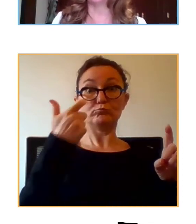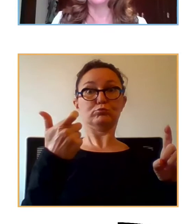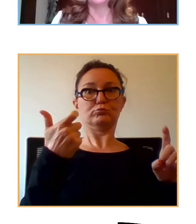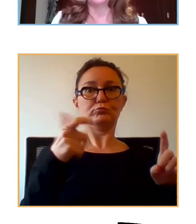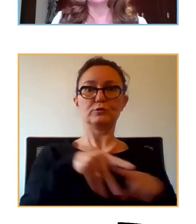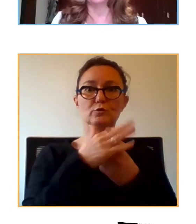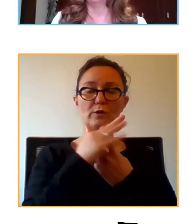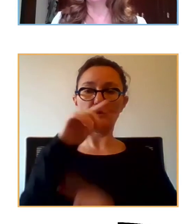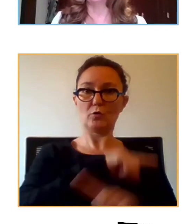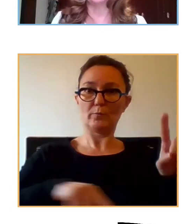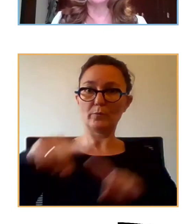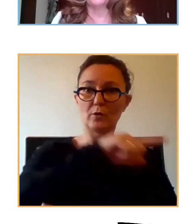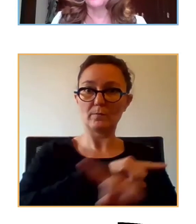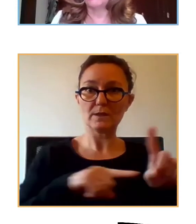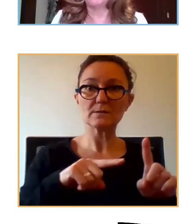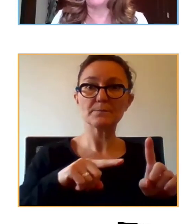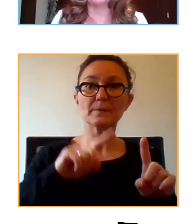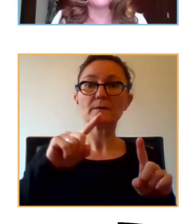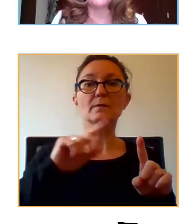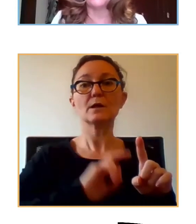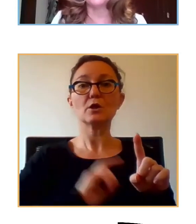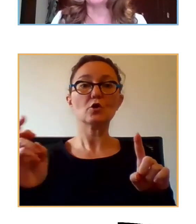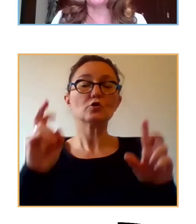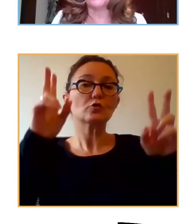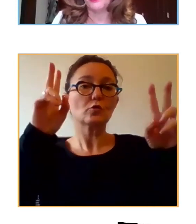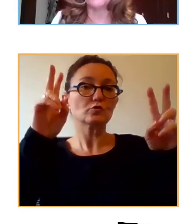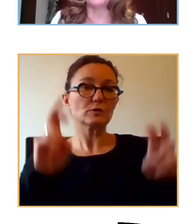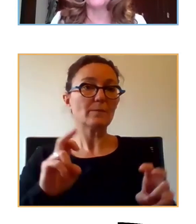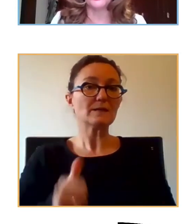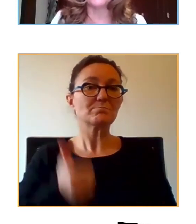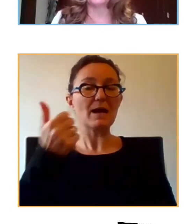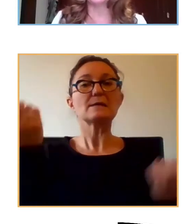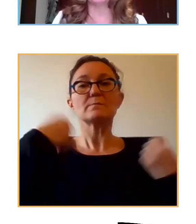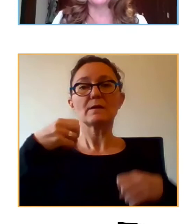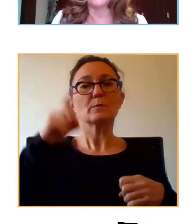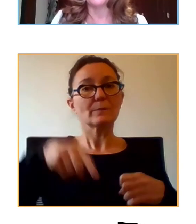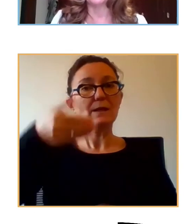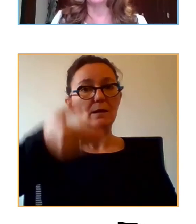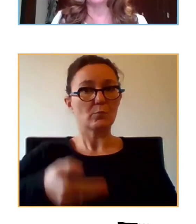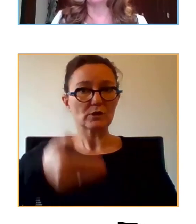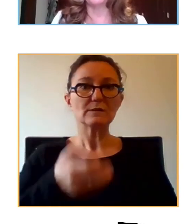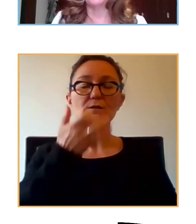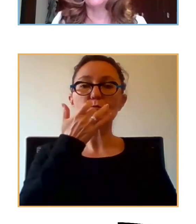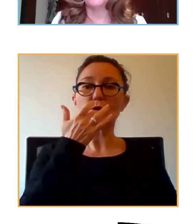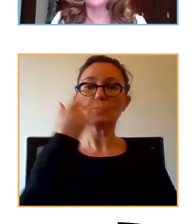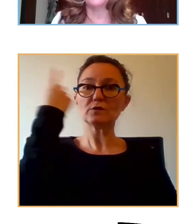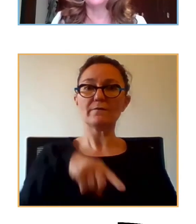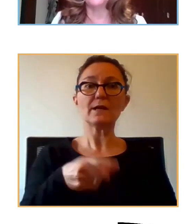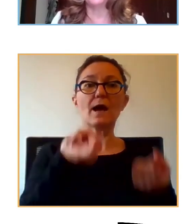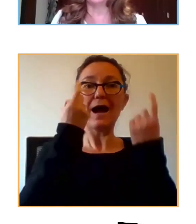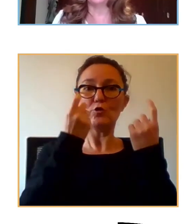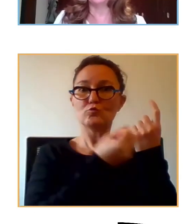crisis. Así como otras cuestiones más prácticas, pero que también son importantes como saber si el alumnado